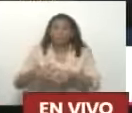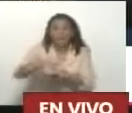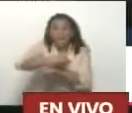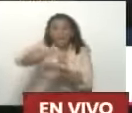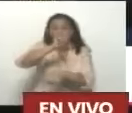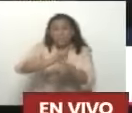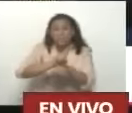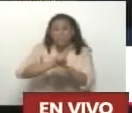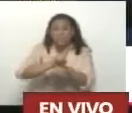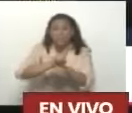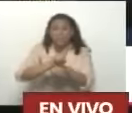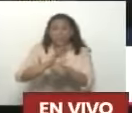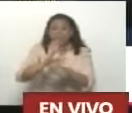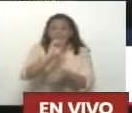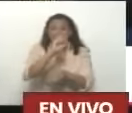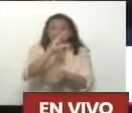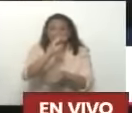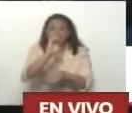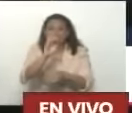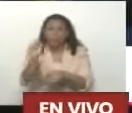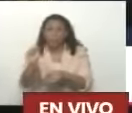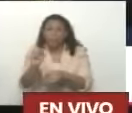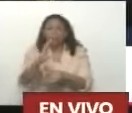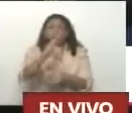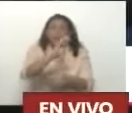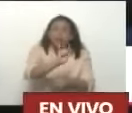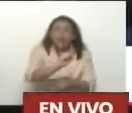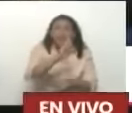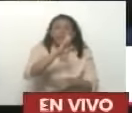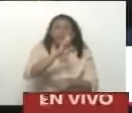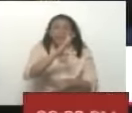principal Desde el sector 1 Hasta el sector 10 De los hornos